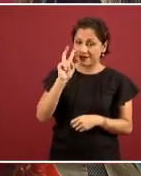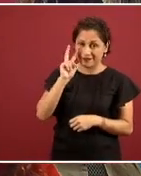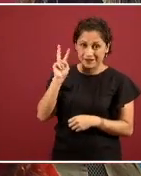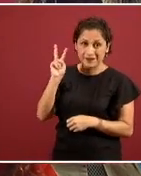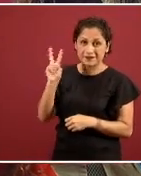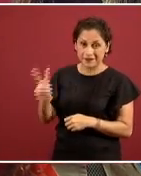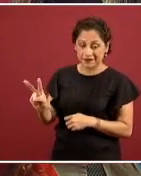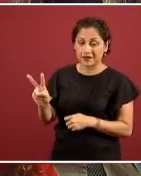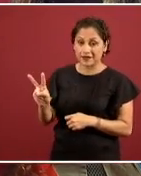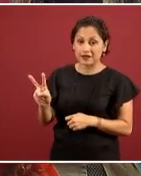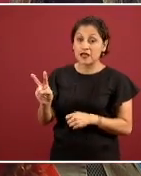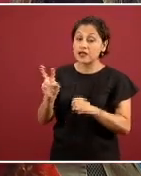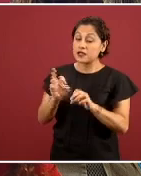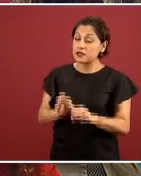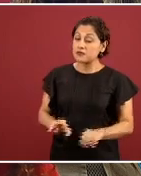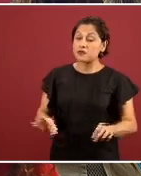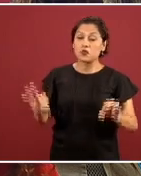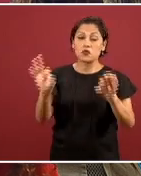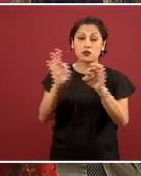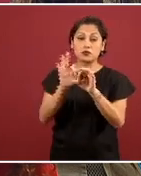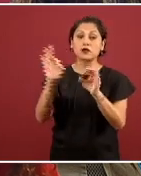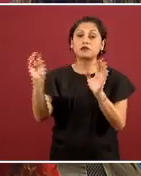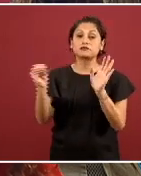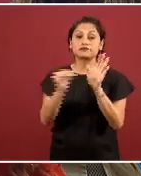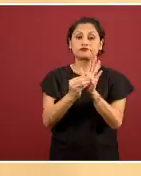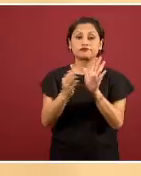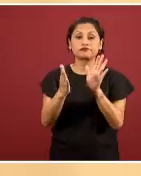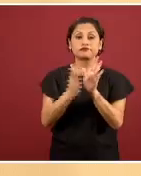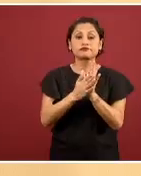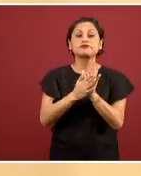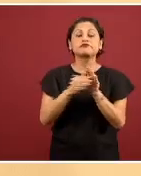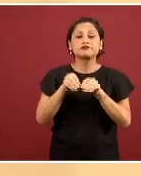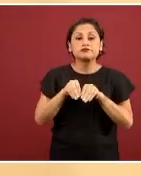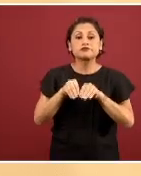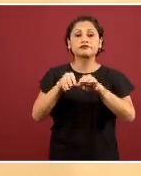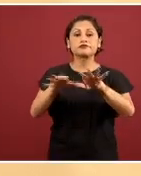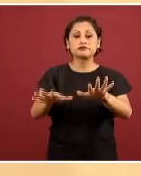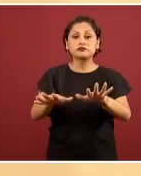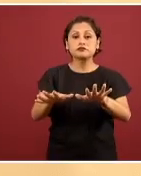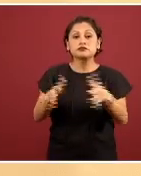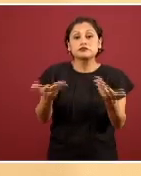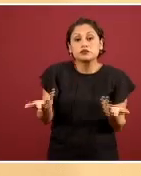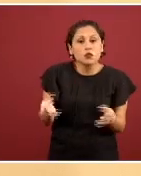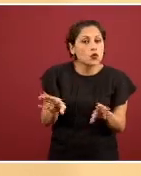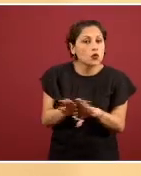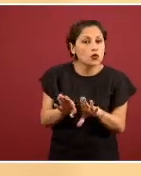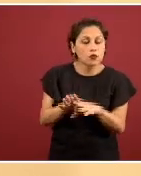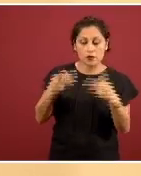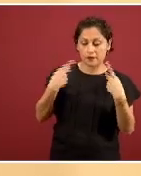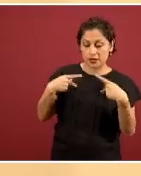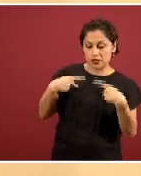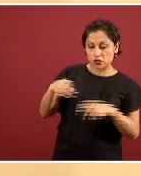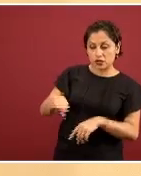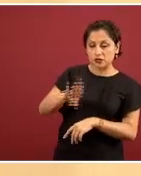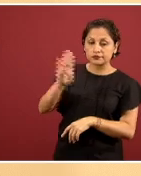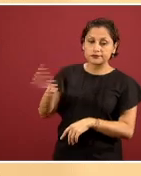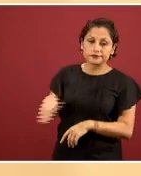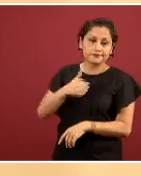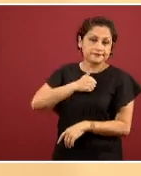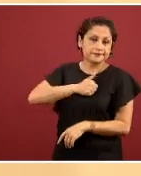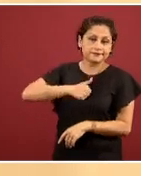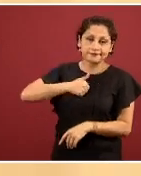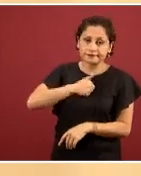evidenciando la presencia que en la gran mayoría de las personas que lamentablemente han fallecido, la presencia de